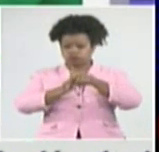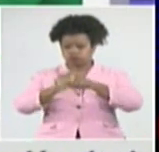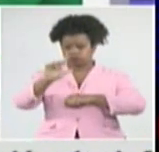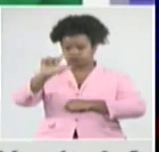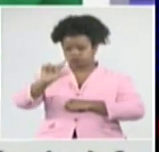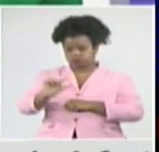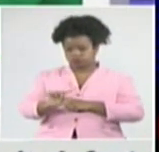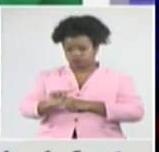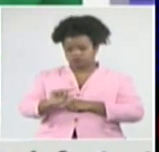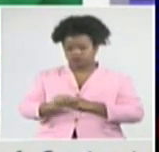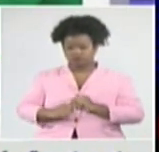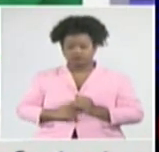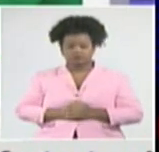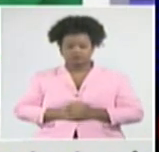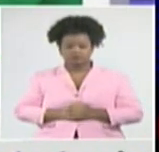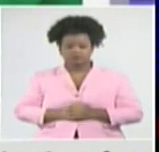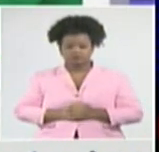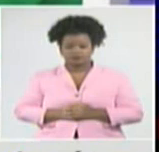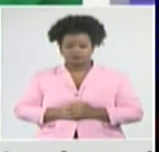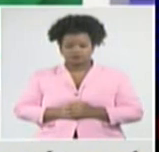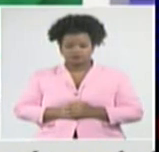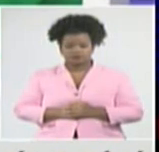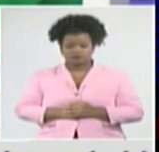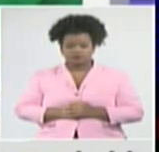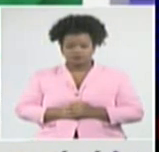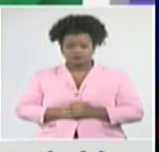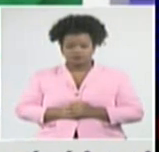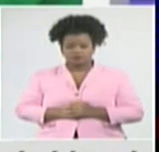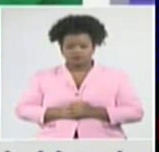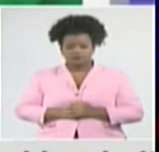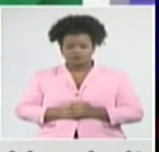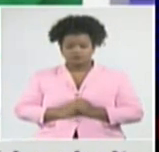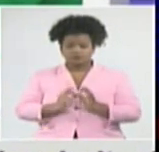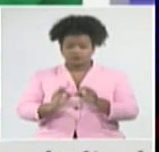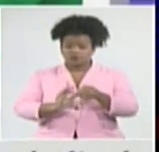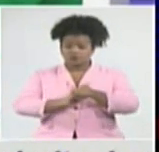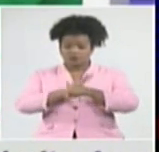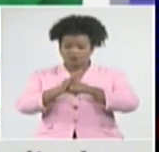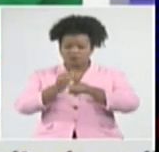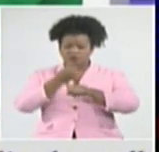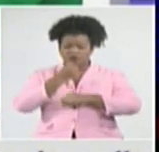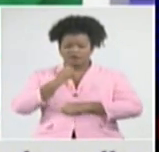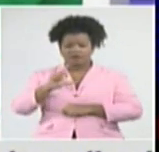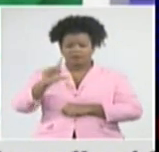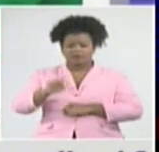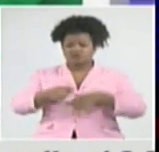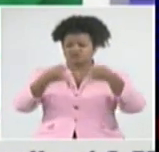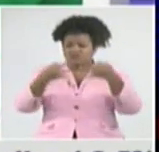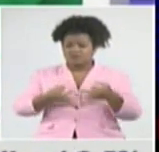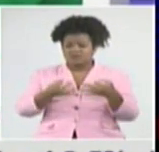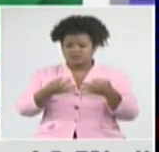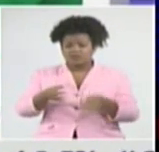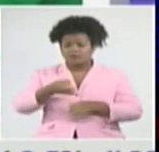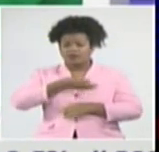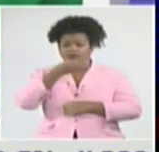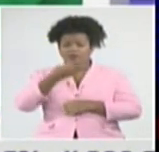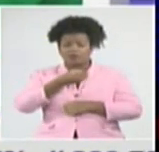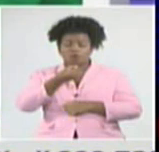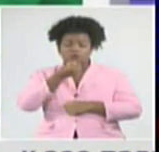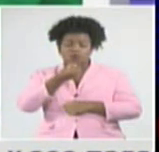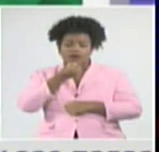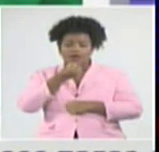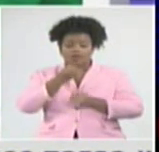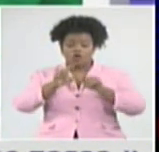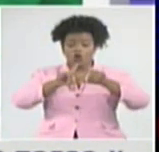que se esperaba, no por nada, sino porque es el comportamiento. Y siempre lo he dicho, hasta que no tengamos un 70, un 80%